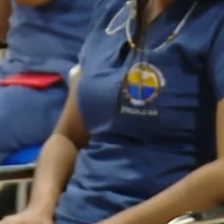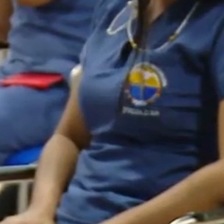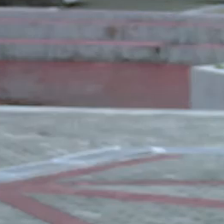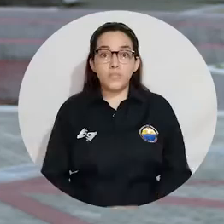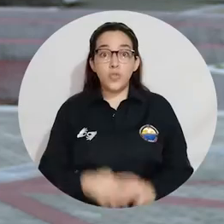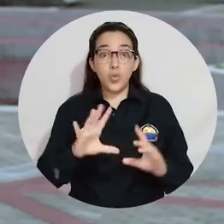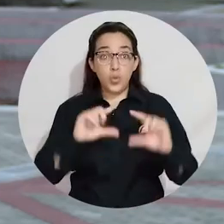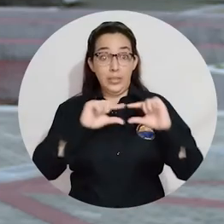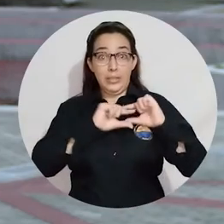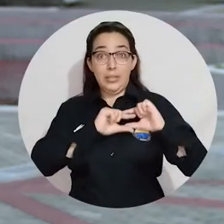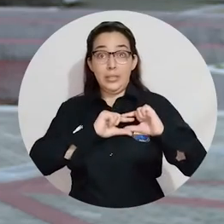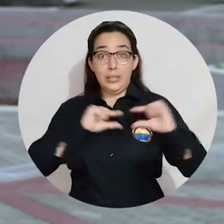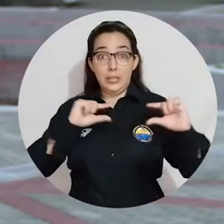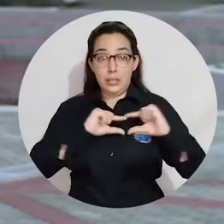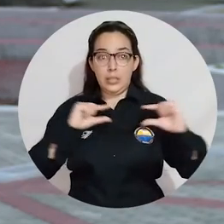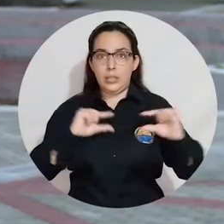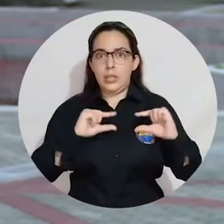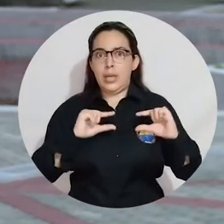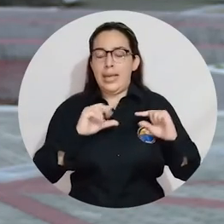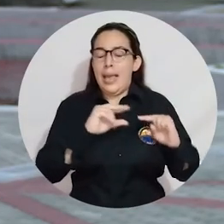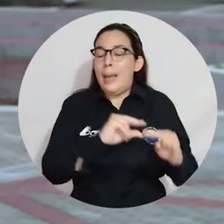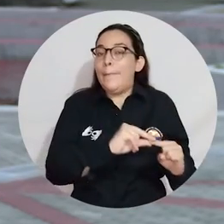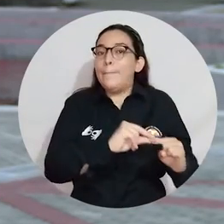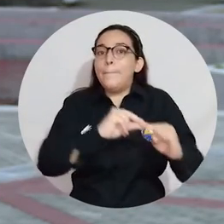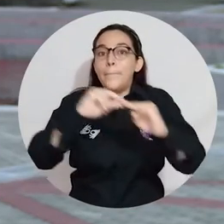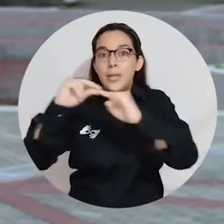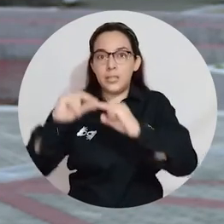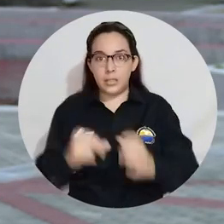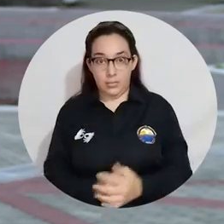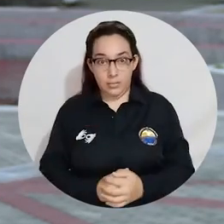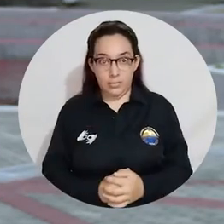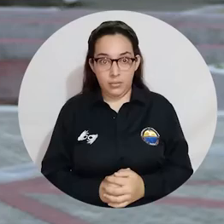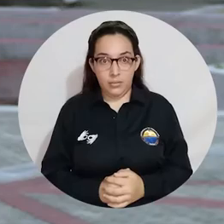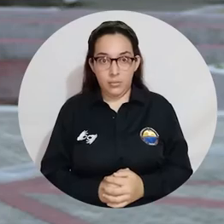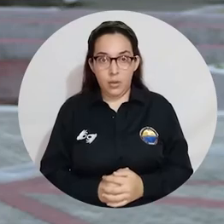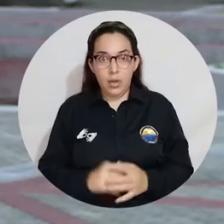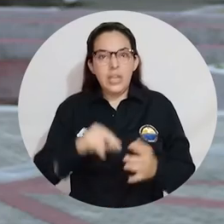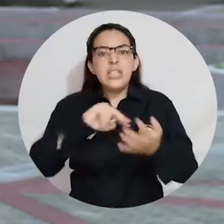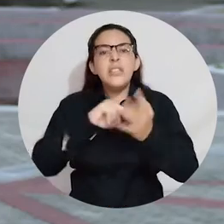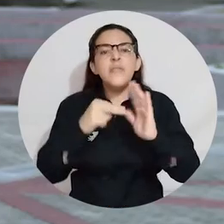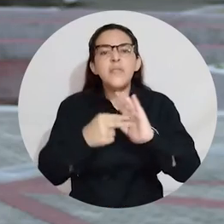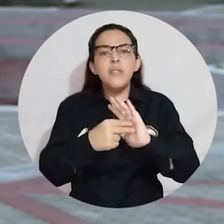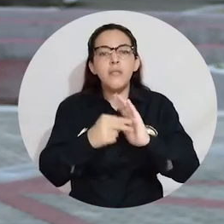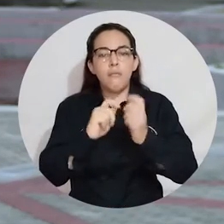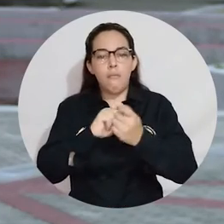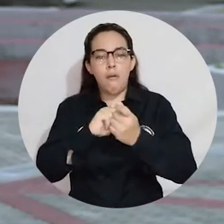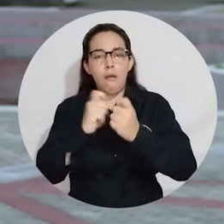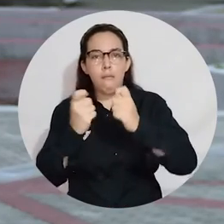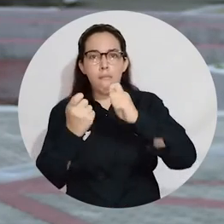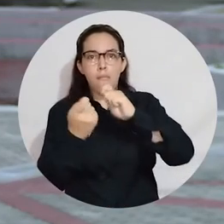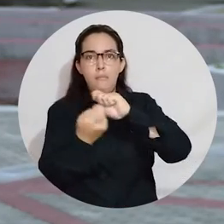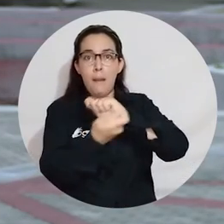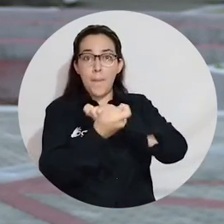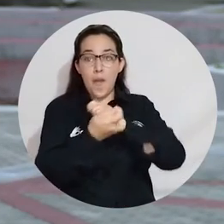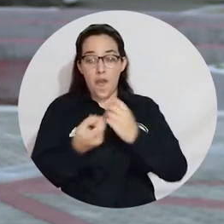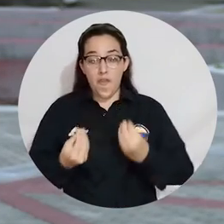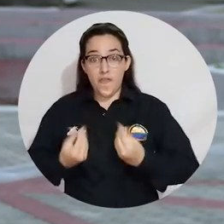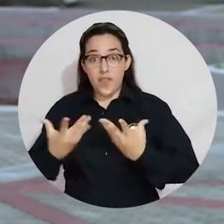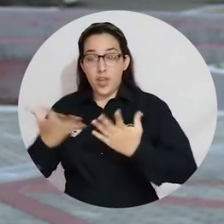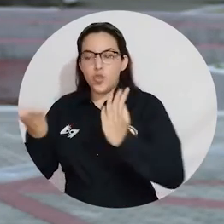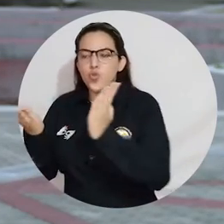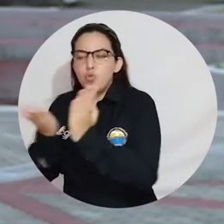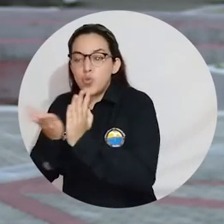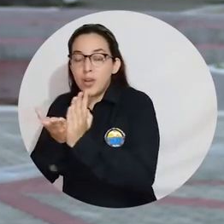Esta insignia es muy especial porque genera el cambio entre la vida